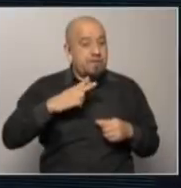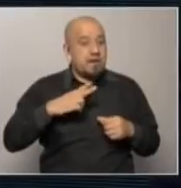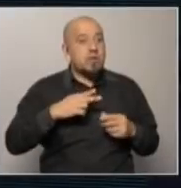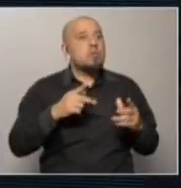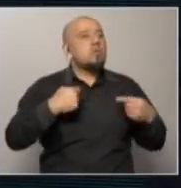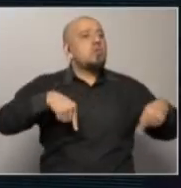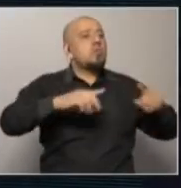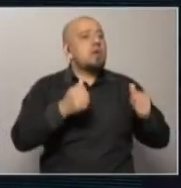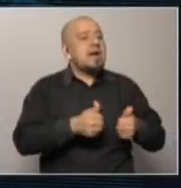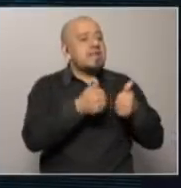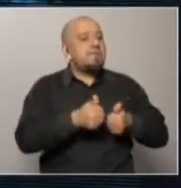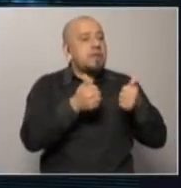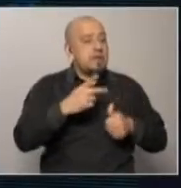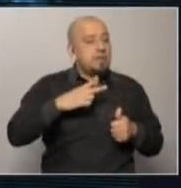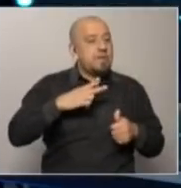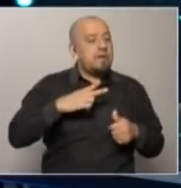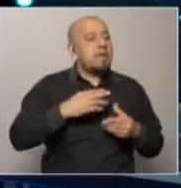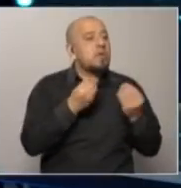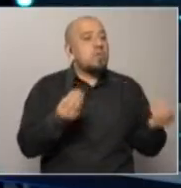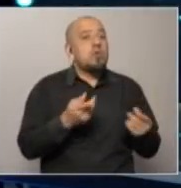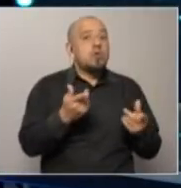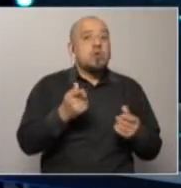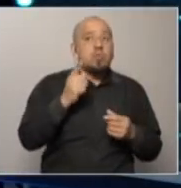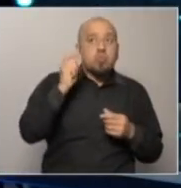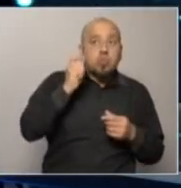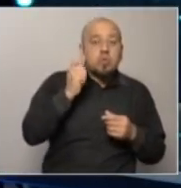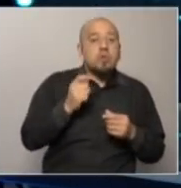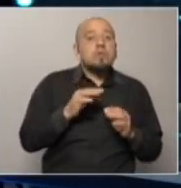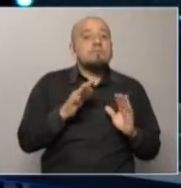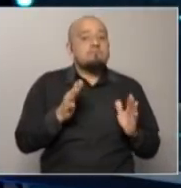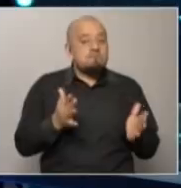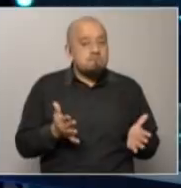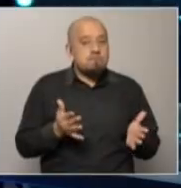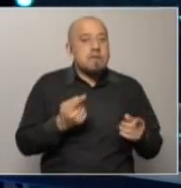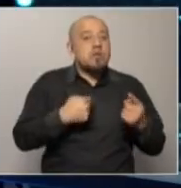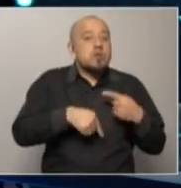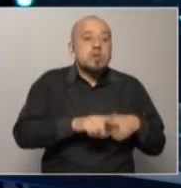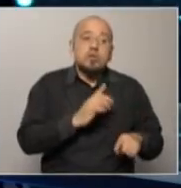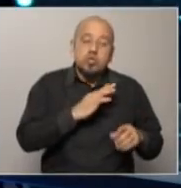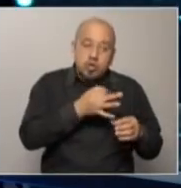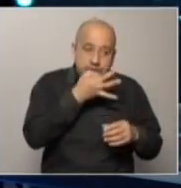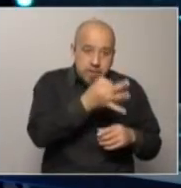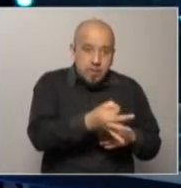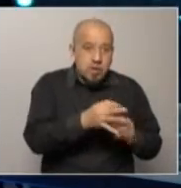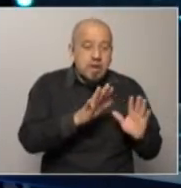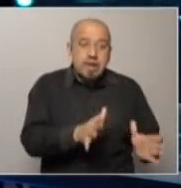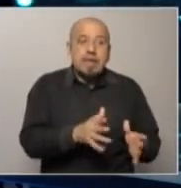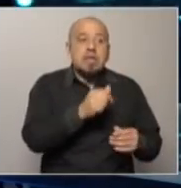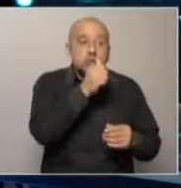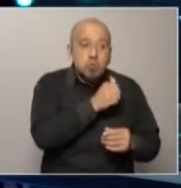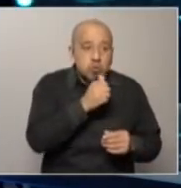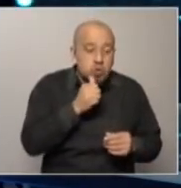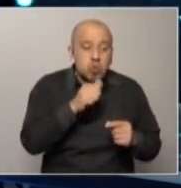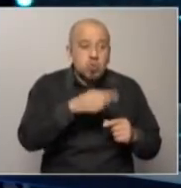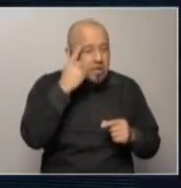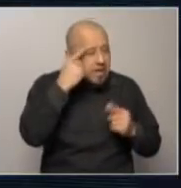también los mueve justamente la inversión pública los mueve también el resto e insisto en la clave de una